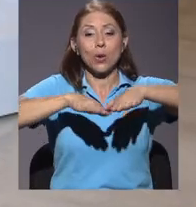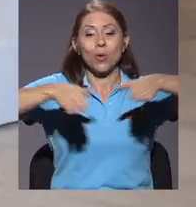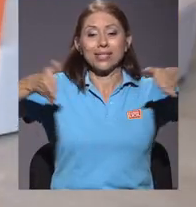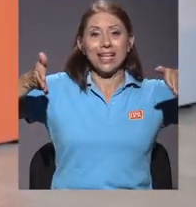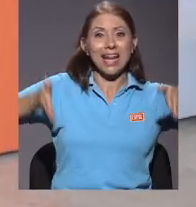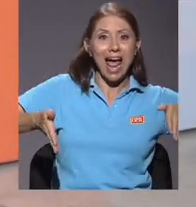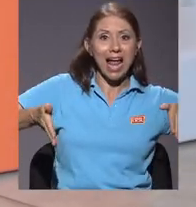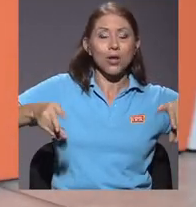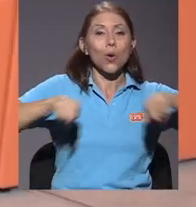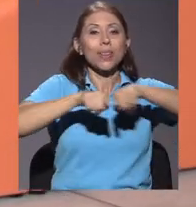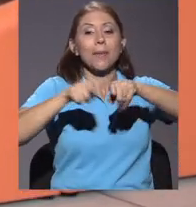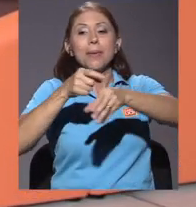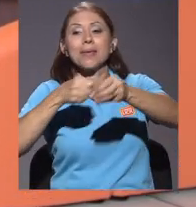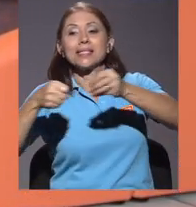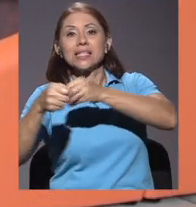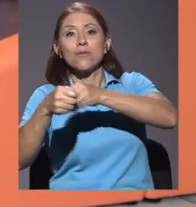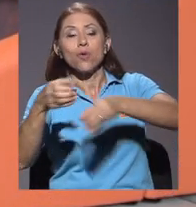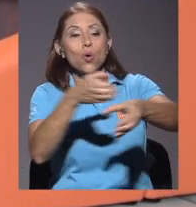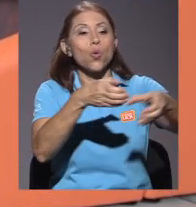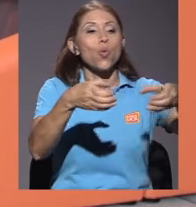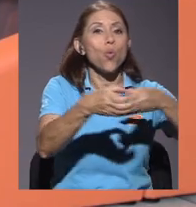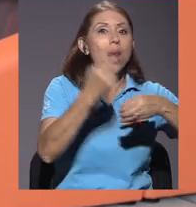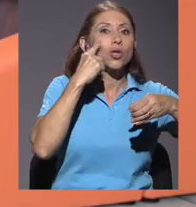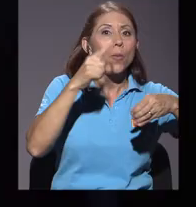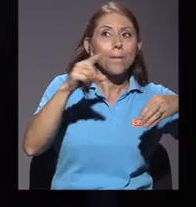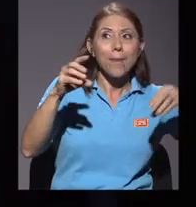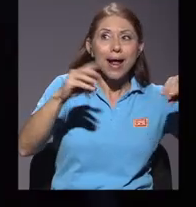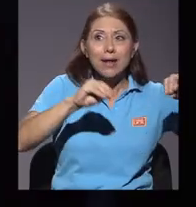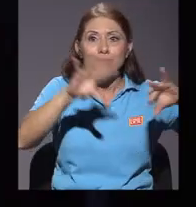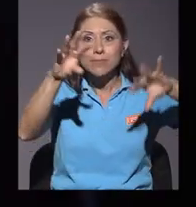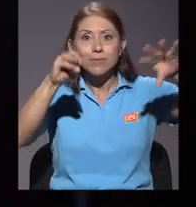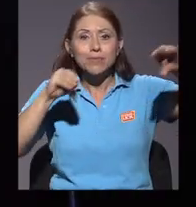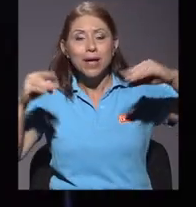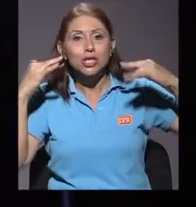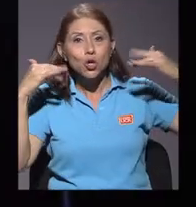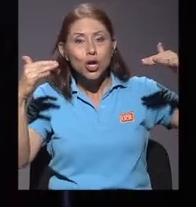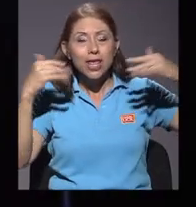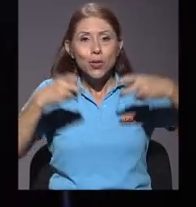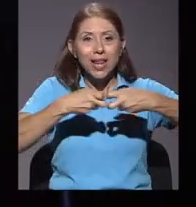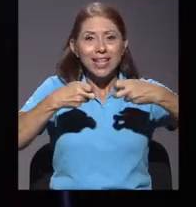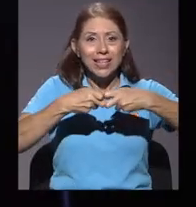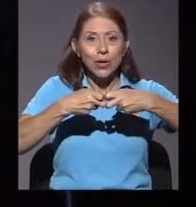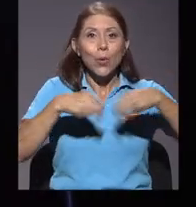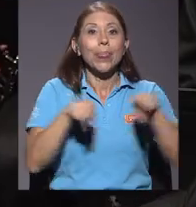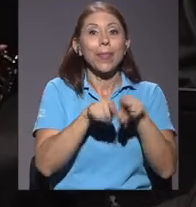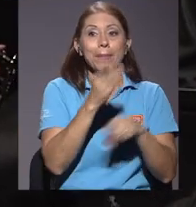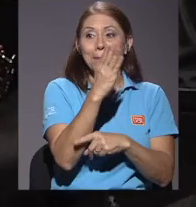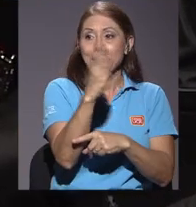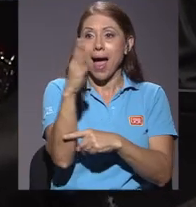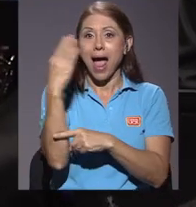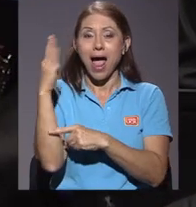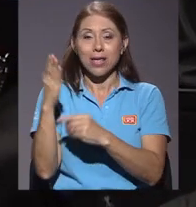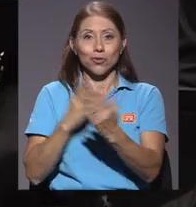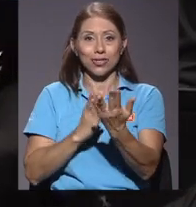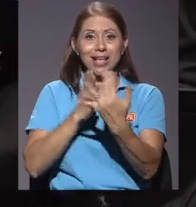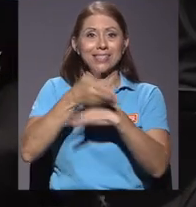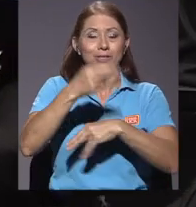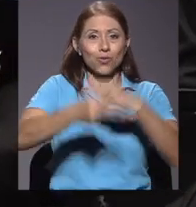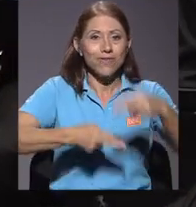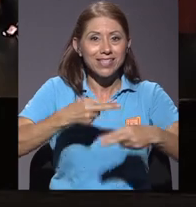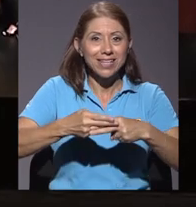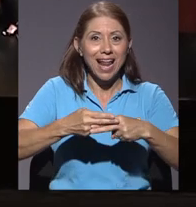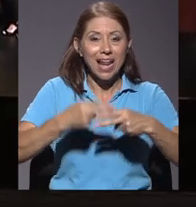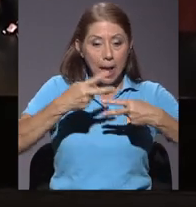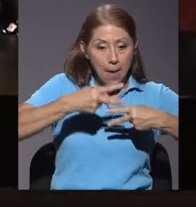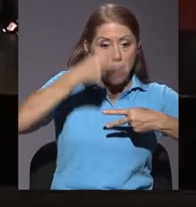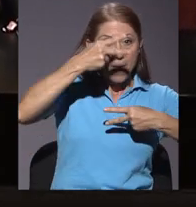un escenario, vestíbulo, cuarto de iluminación escenográfica de sonido y eléctrico, servicios sanitarios de acceso universal,